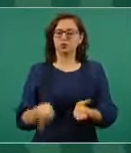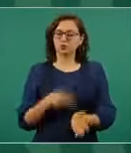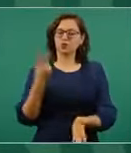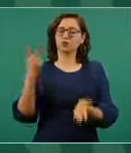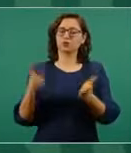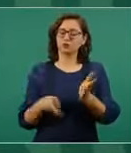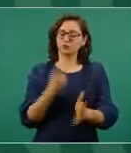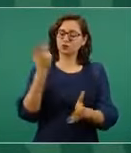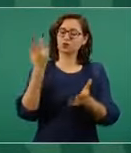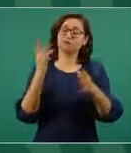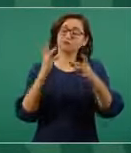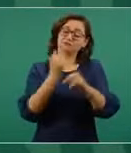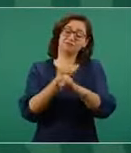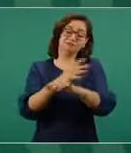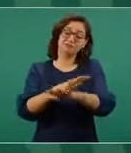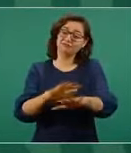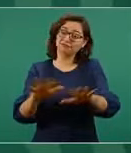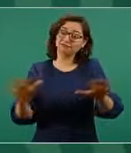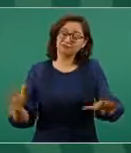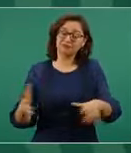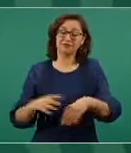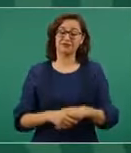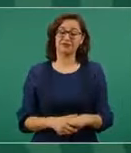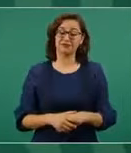de una reforma administrativa,